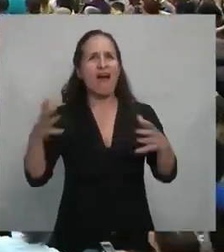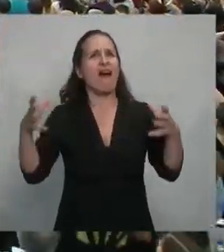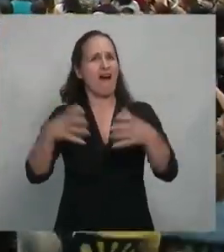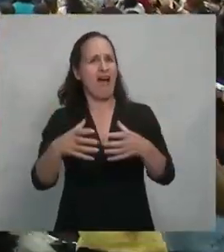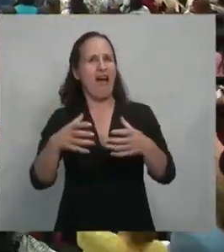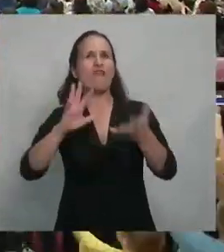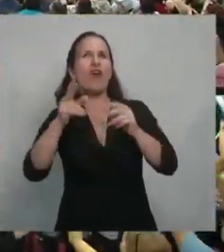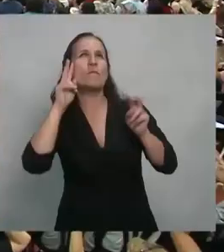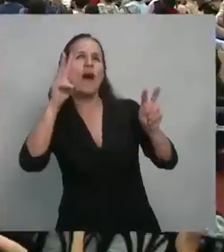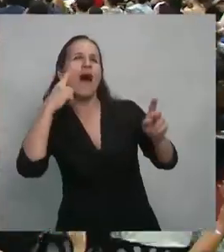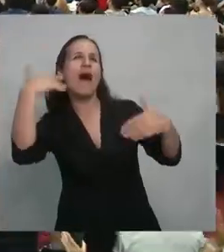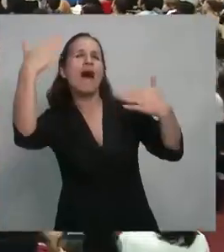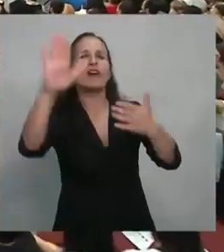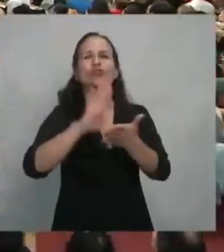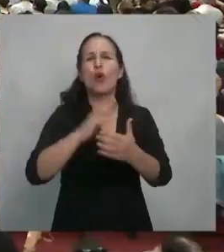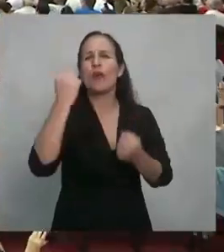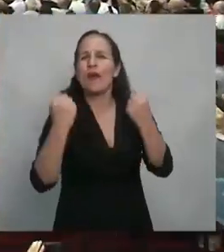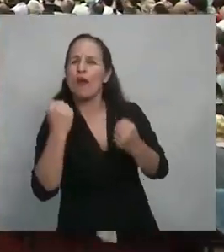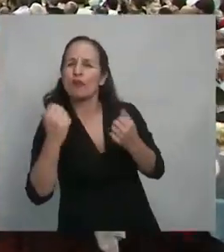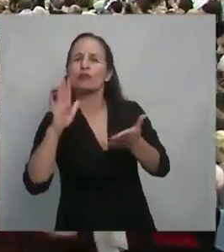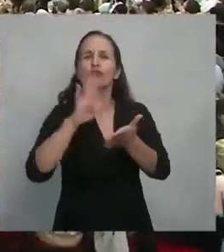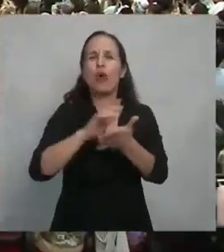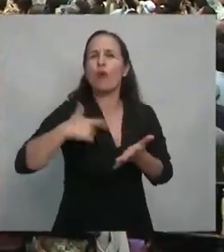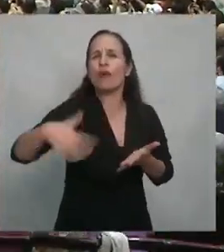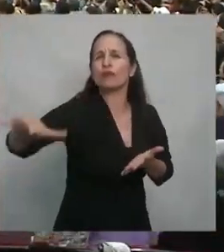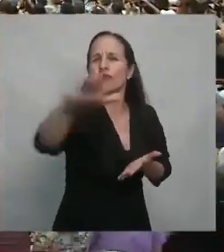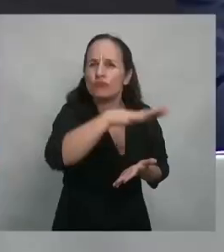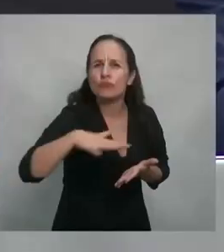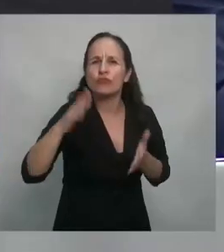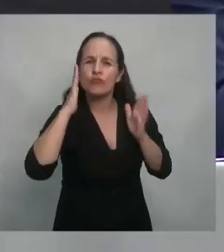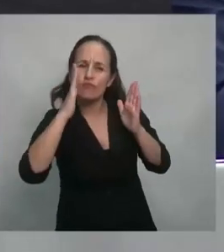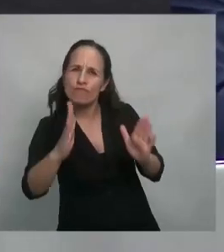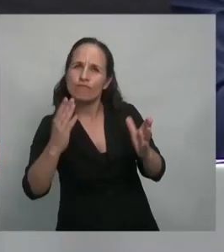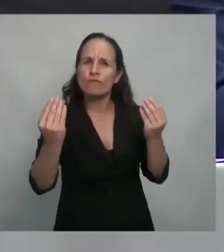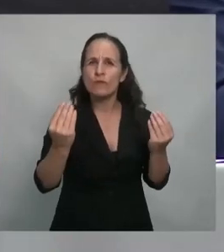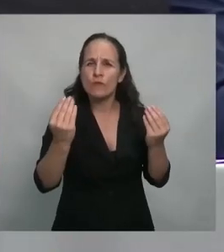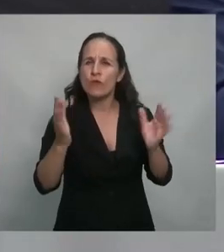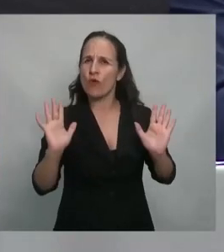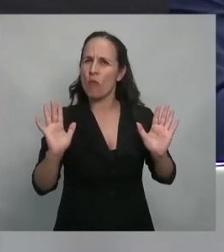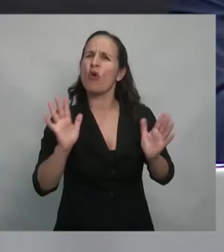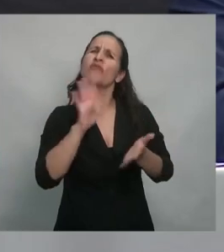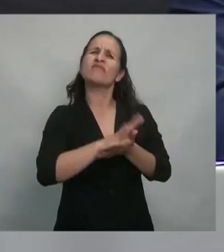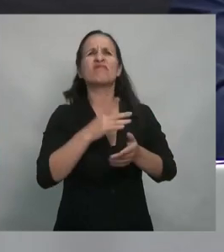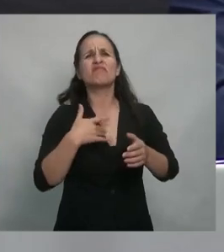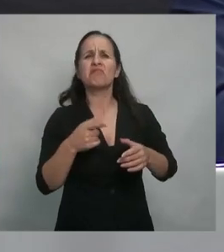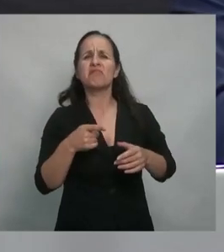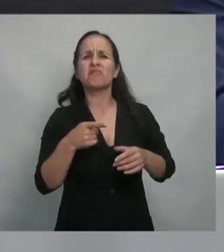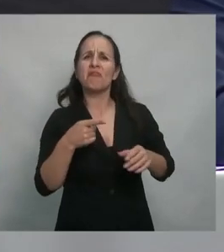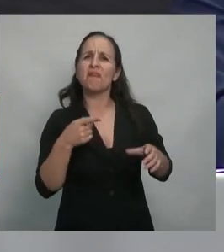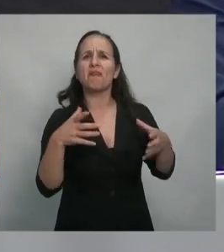de visión, de perspectiva económica y social que excede la categoría